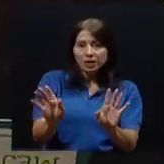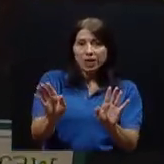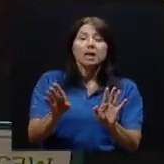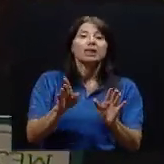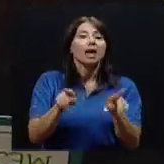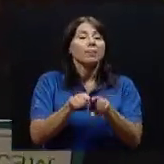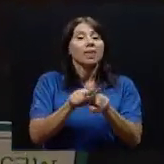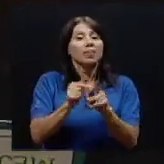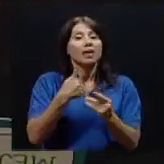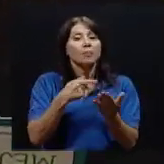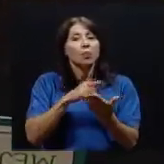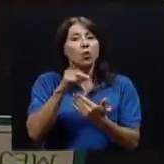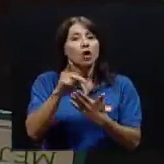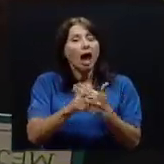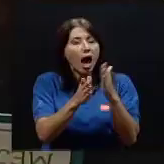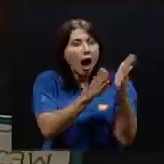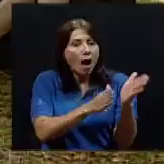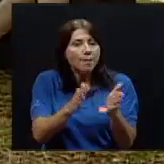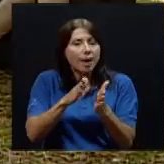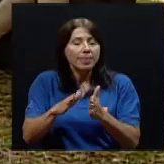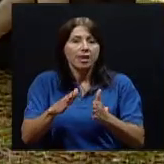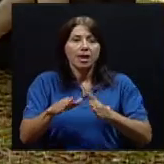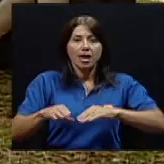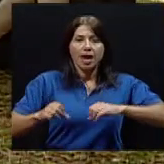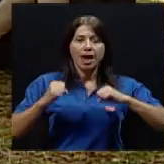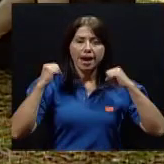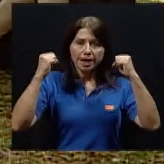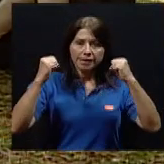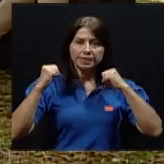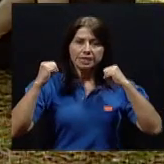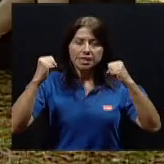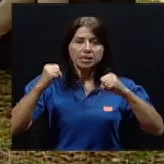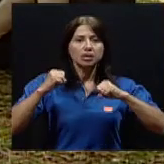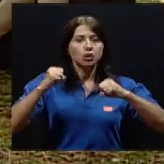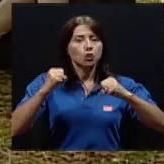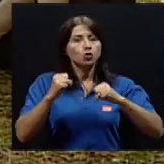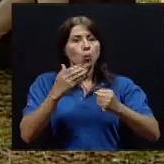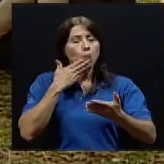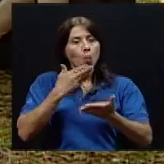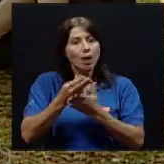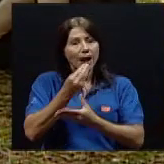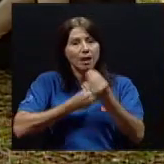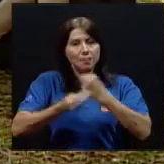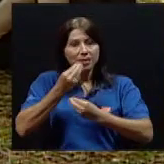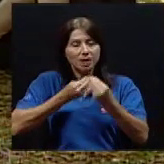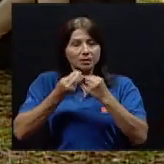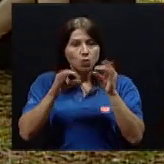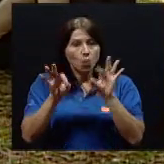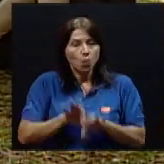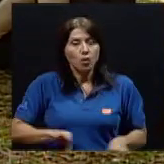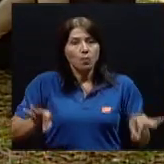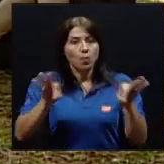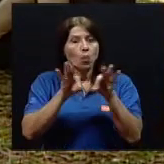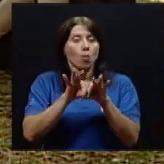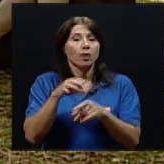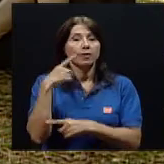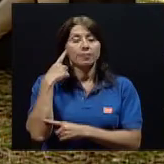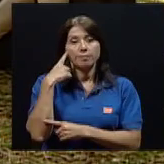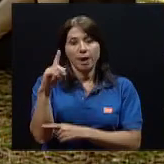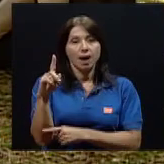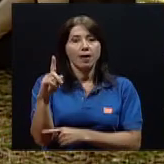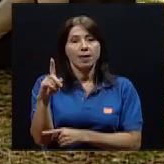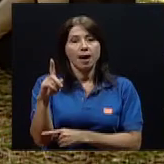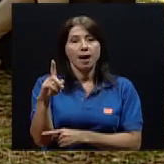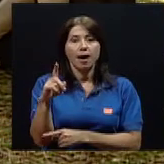de ejercicio, de buena alimentación, que es sumamente importante, ¿verdad? Para poder tener